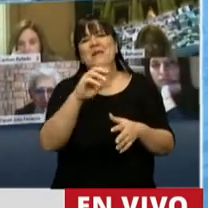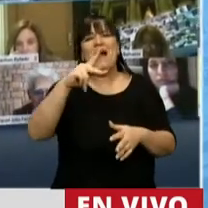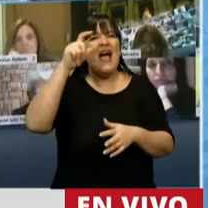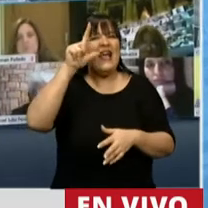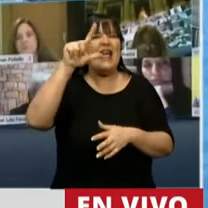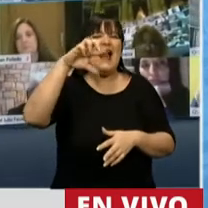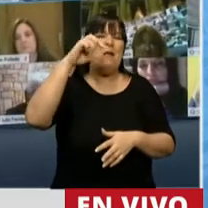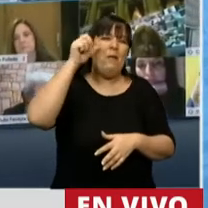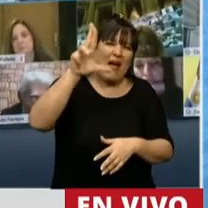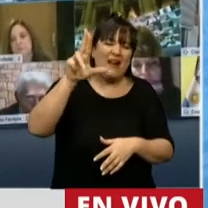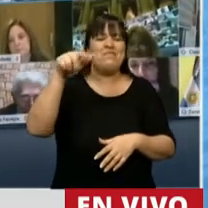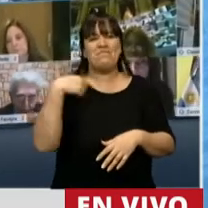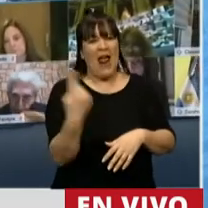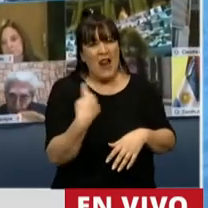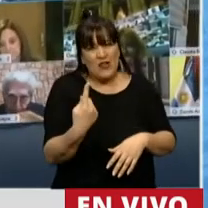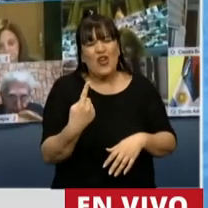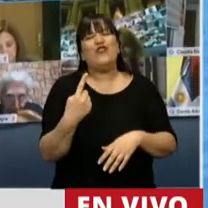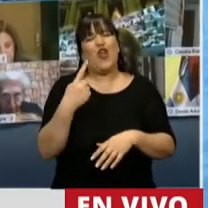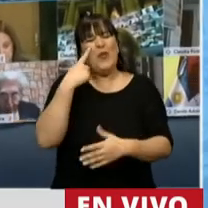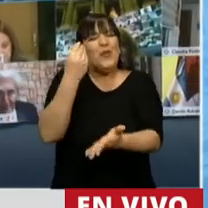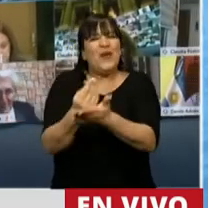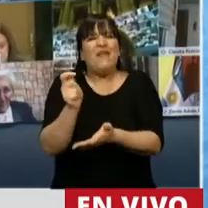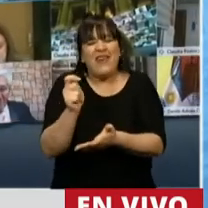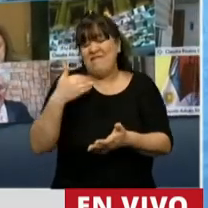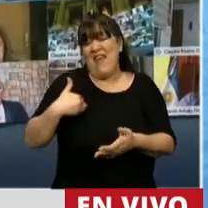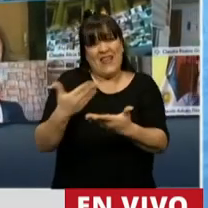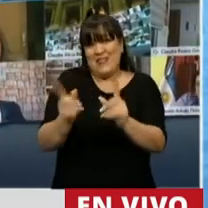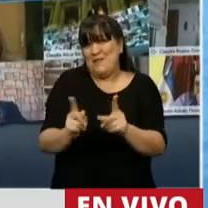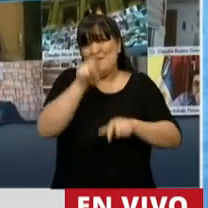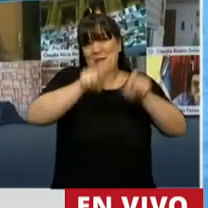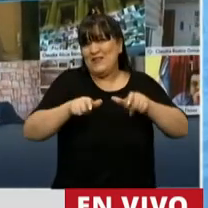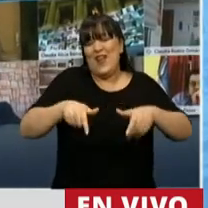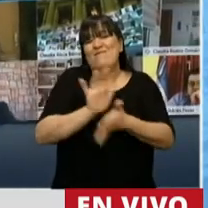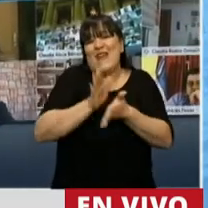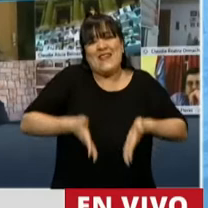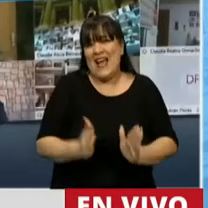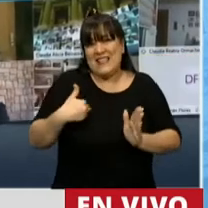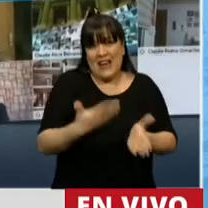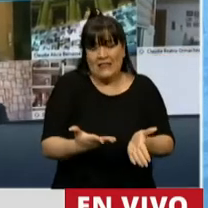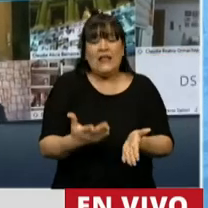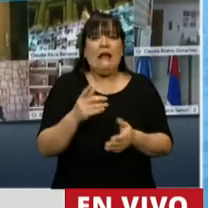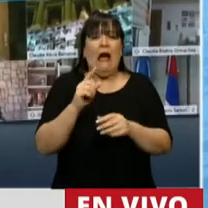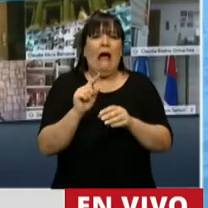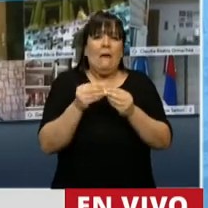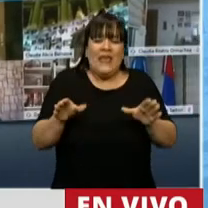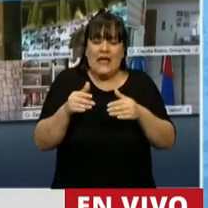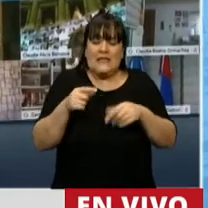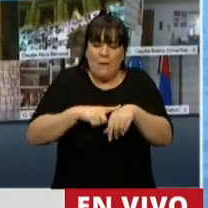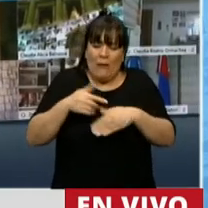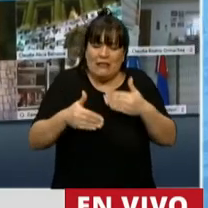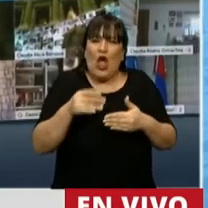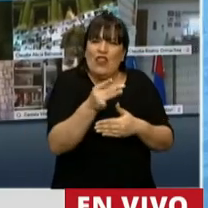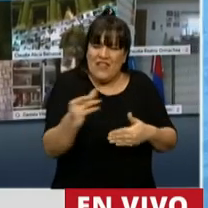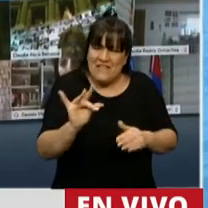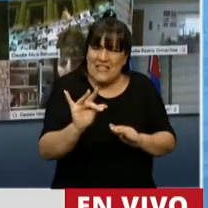para nosotros ciudadanos argentinos, con otras ideas en ese momento. Difícil fueron los primeros días. Y terminó al